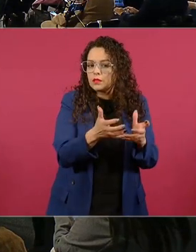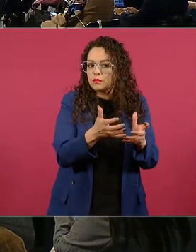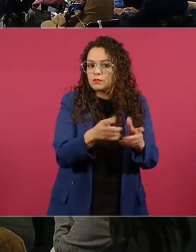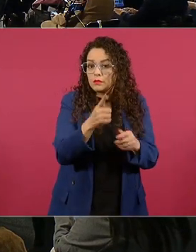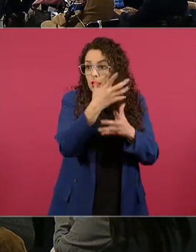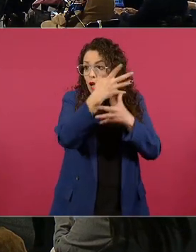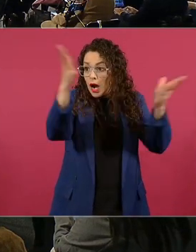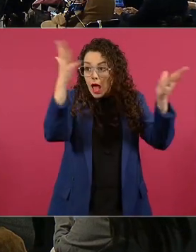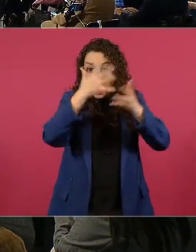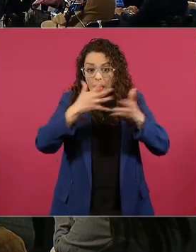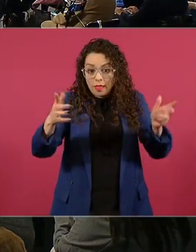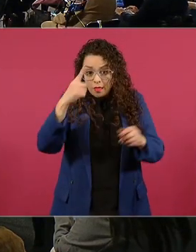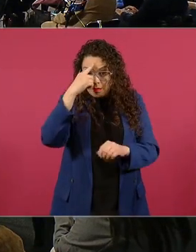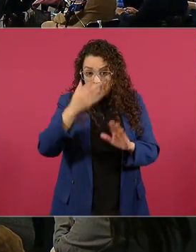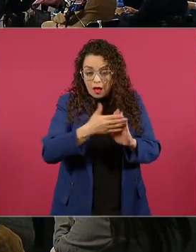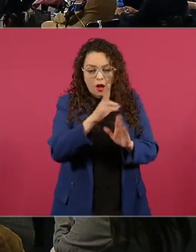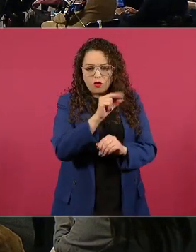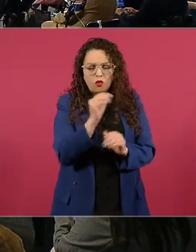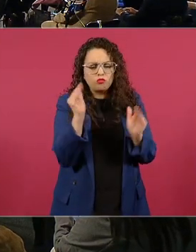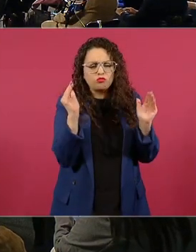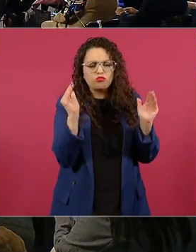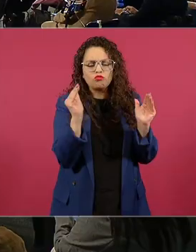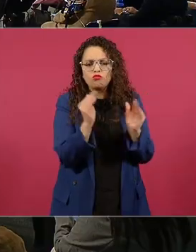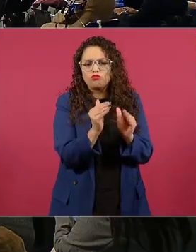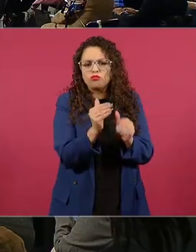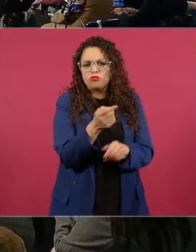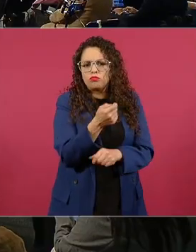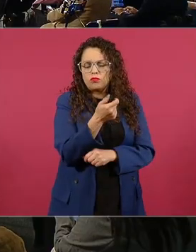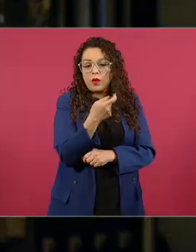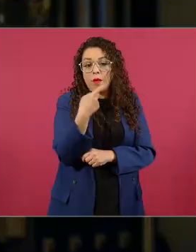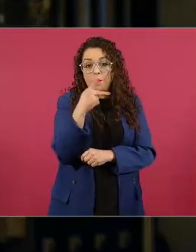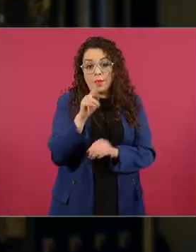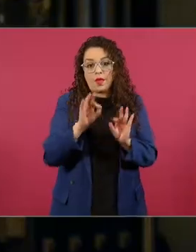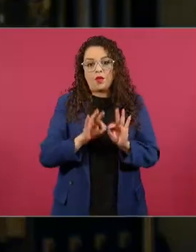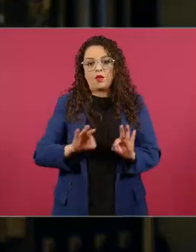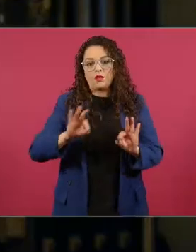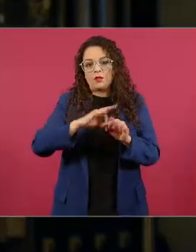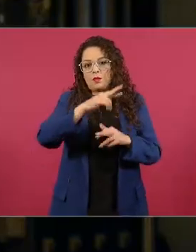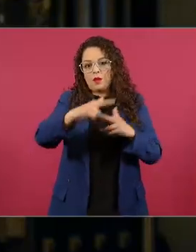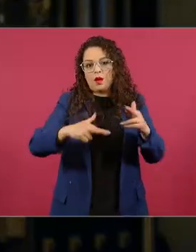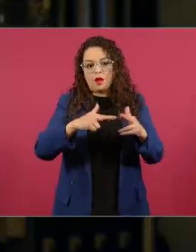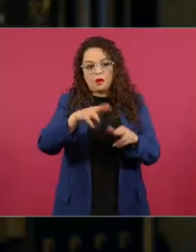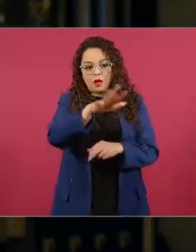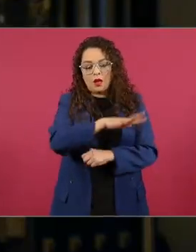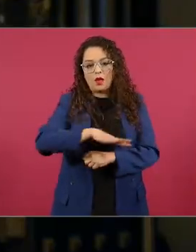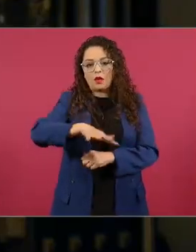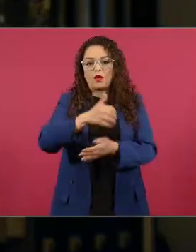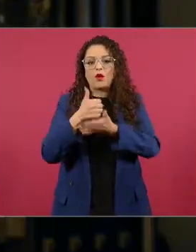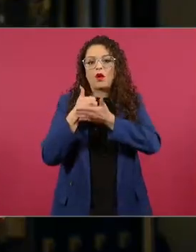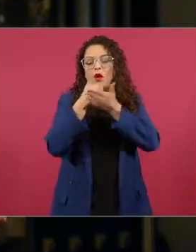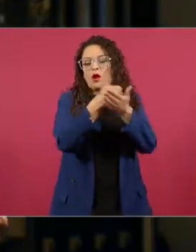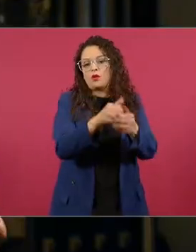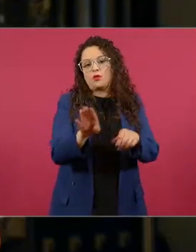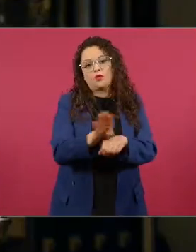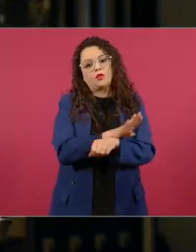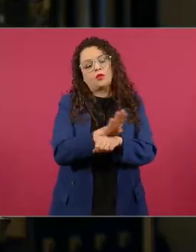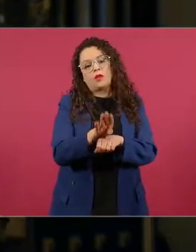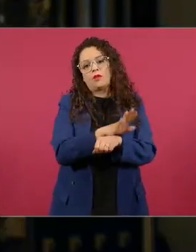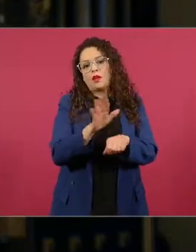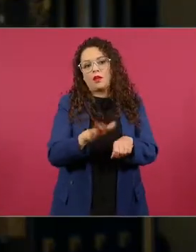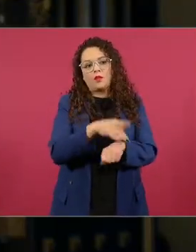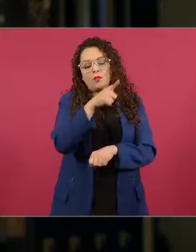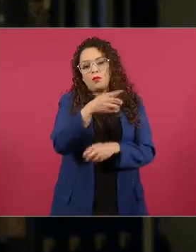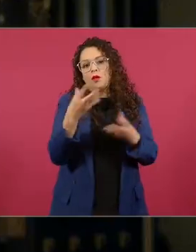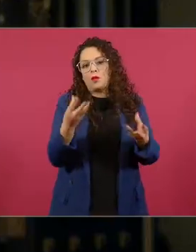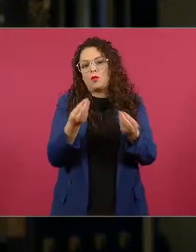muy grandes son obras pequeñas que tendrían un impacto social muy importante en la región sur del estado que es como usted sabe la que tiene más